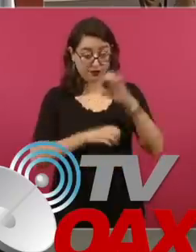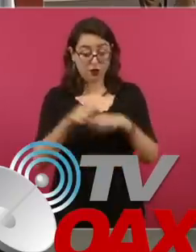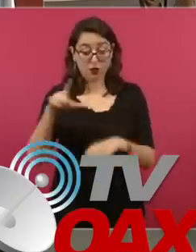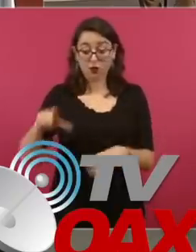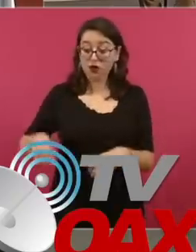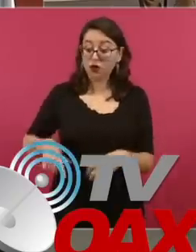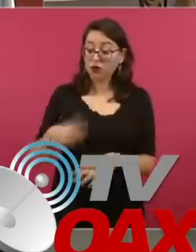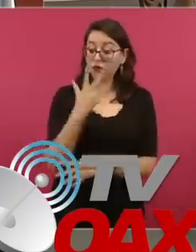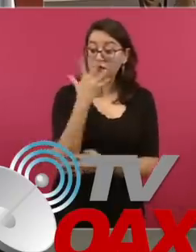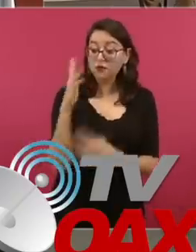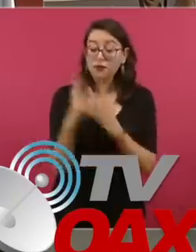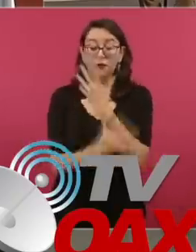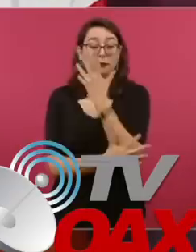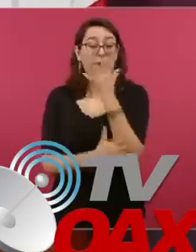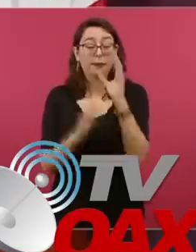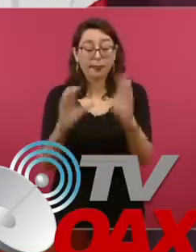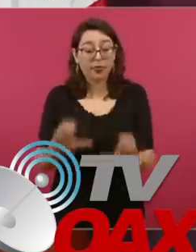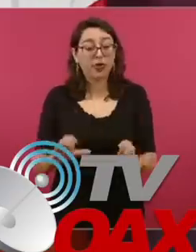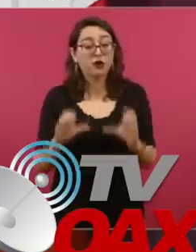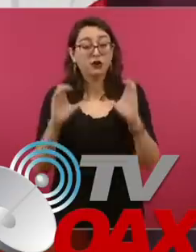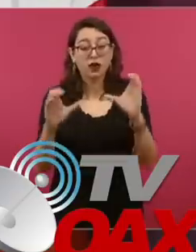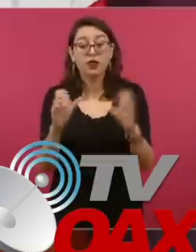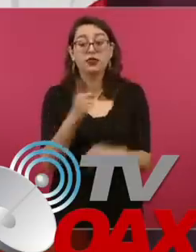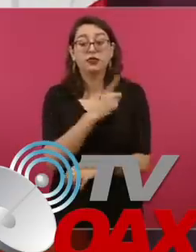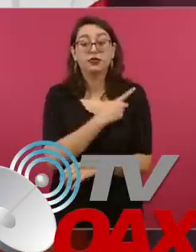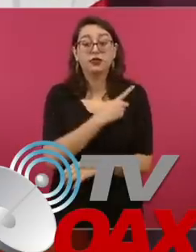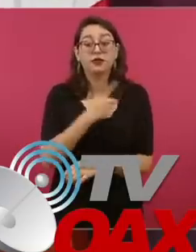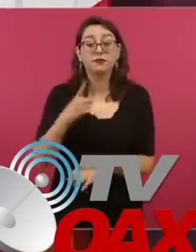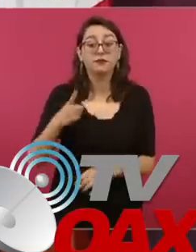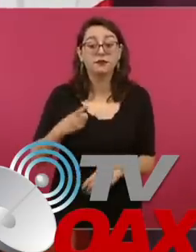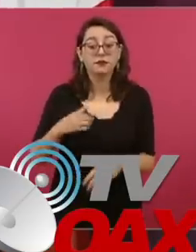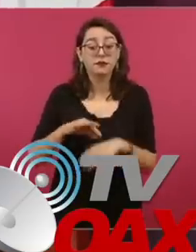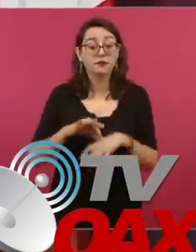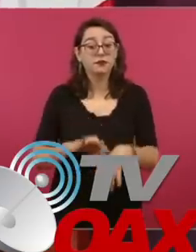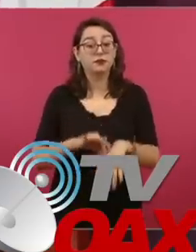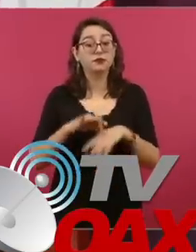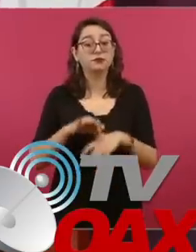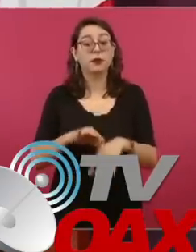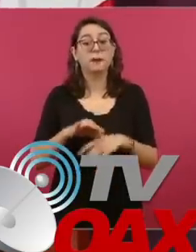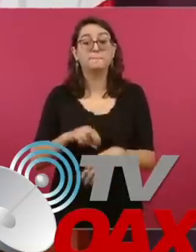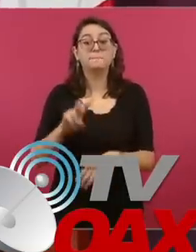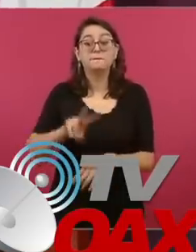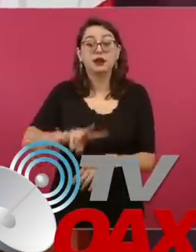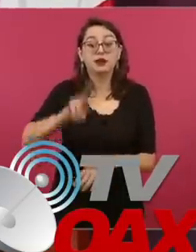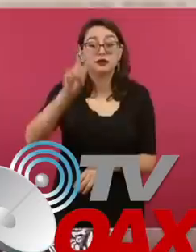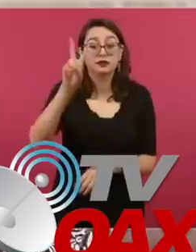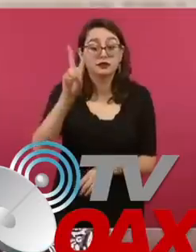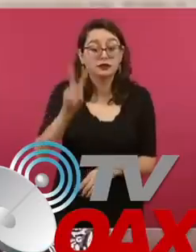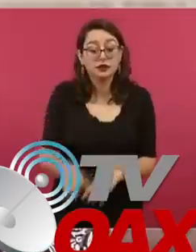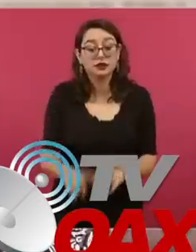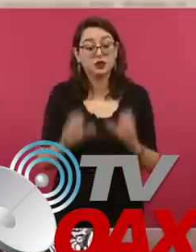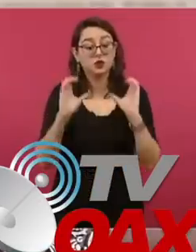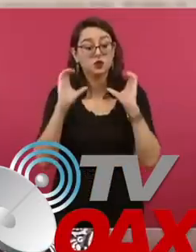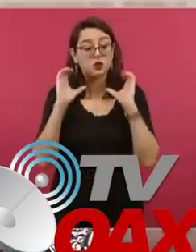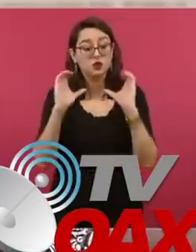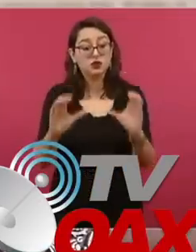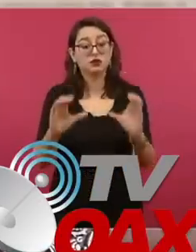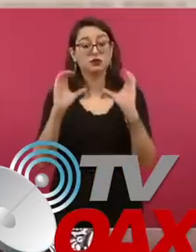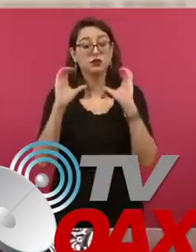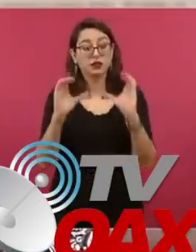y con hechos demostrar que